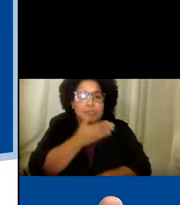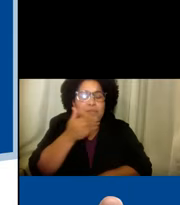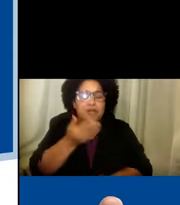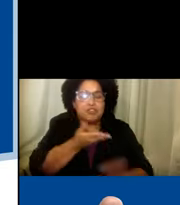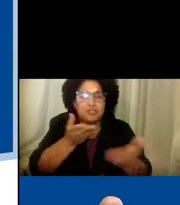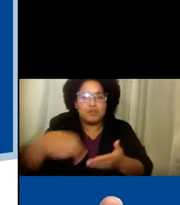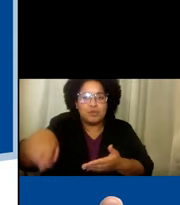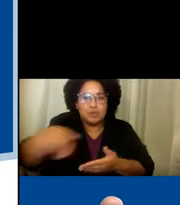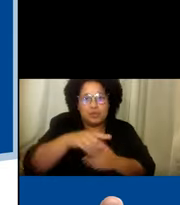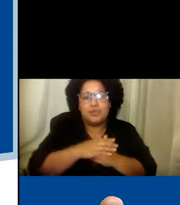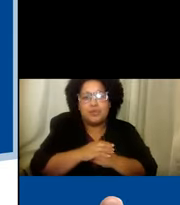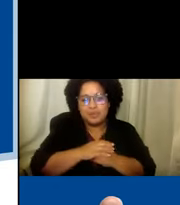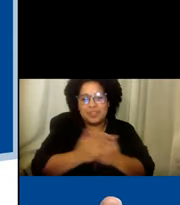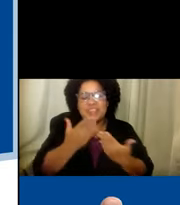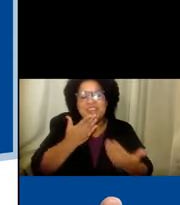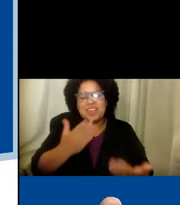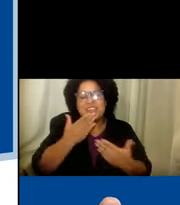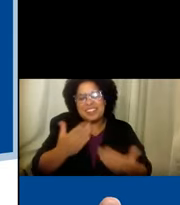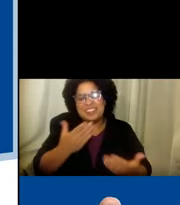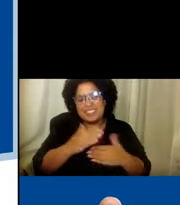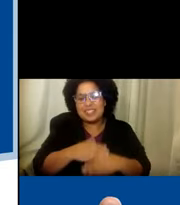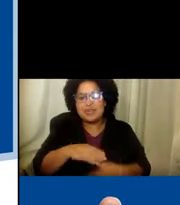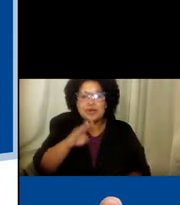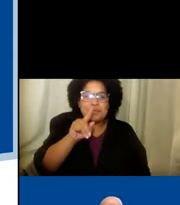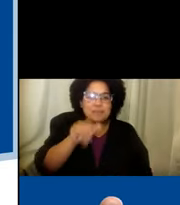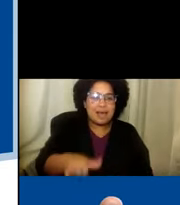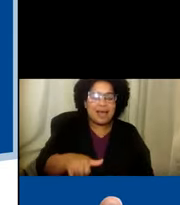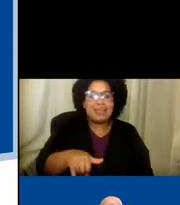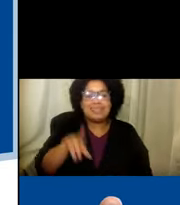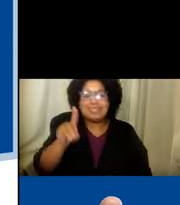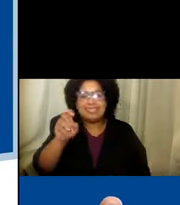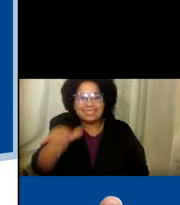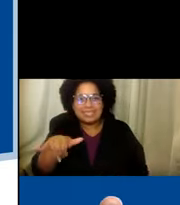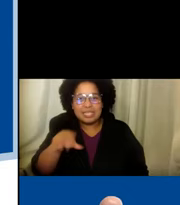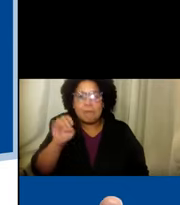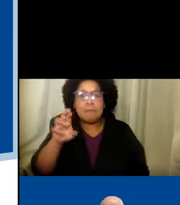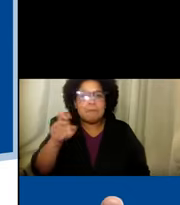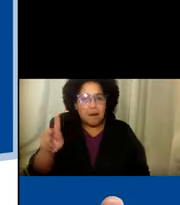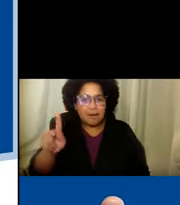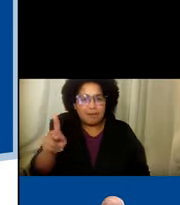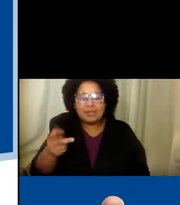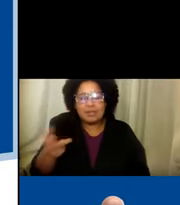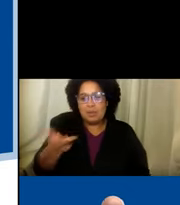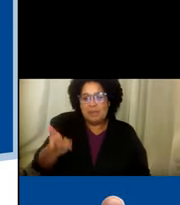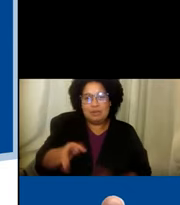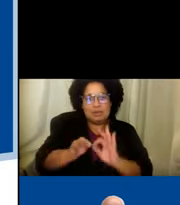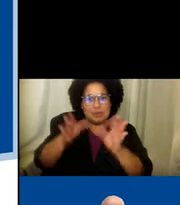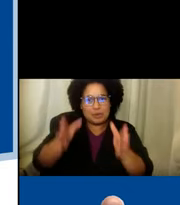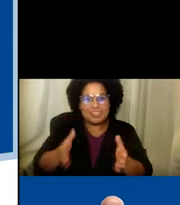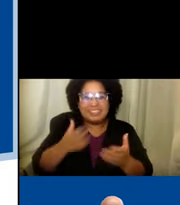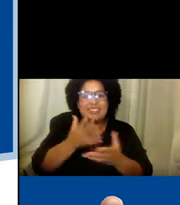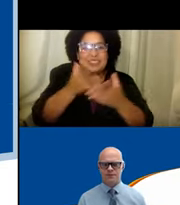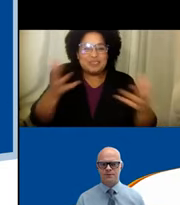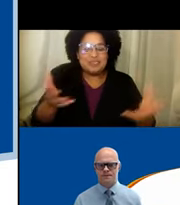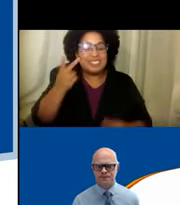Como hicimos. Y como podemos mejorar. Para servir. Nuestra comunidad. Gracias también. Betty. Mark. Por su interpretación. Se lo